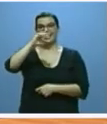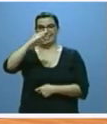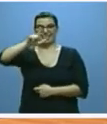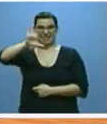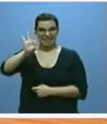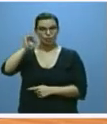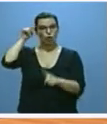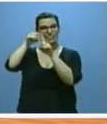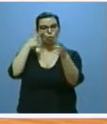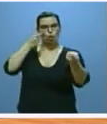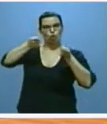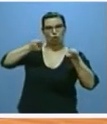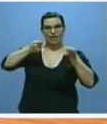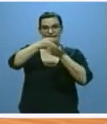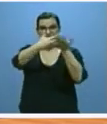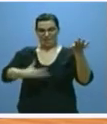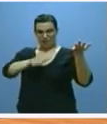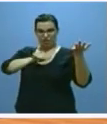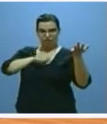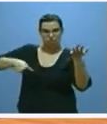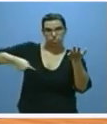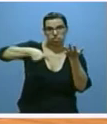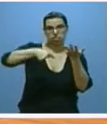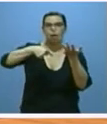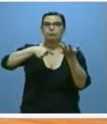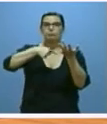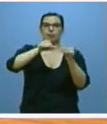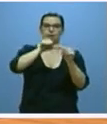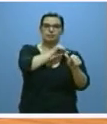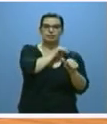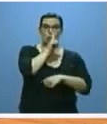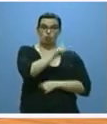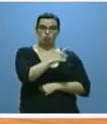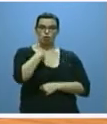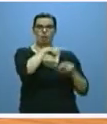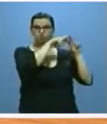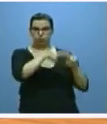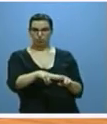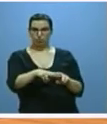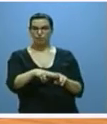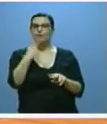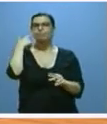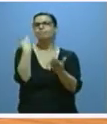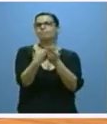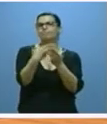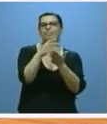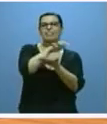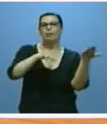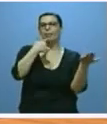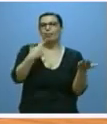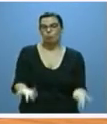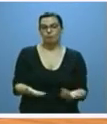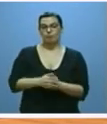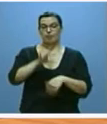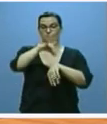y reducción de las listas de espera en la comunidad ha puesto de manifiesto que los pacientes más graves esto es que los pacientes